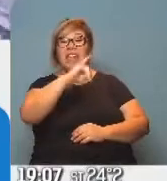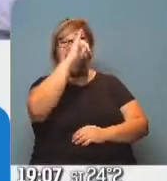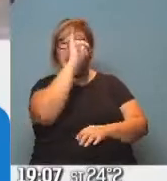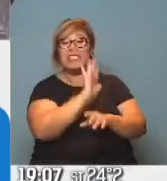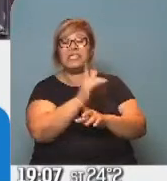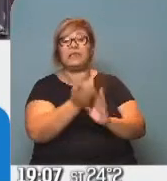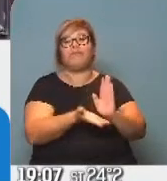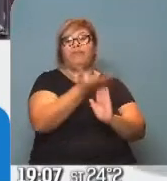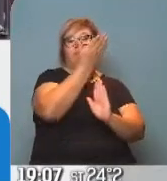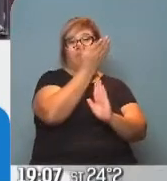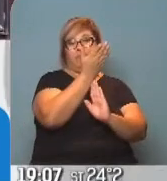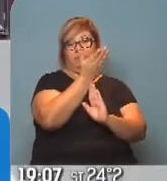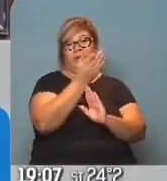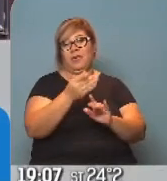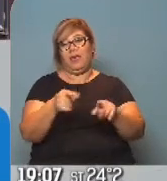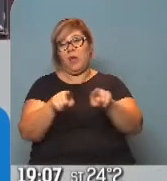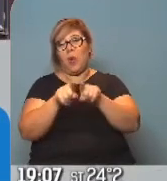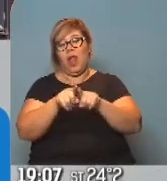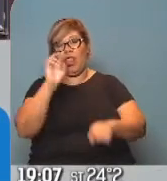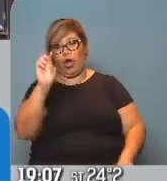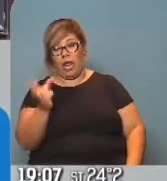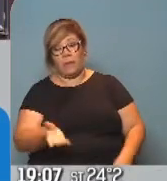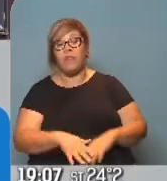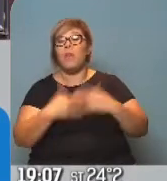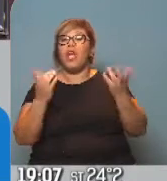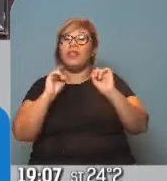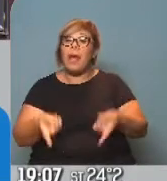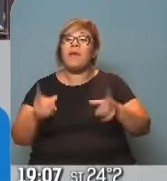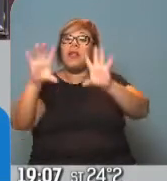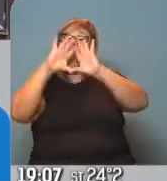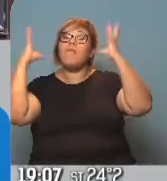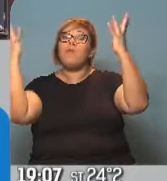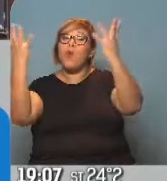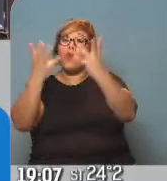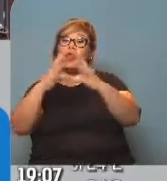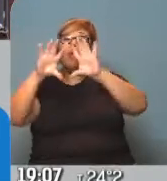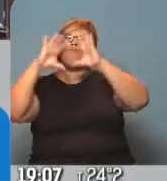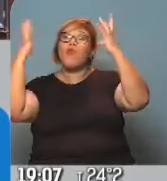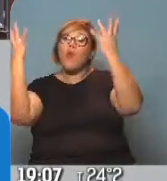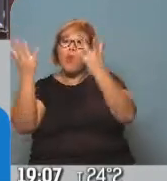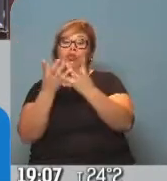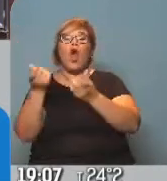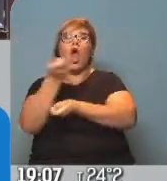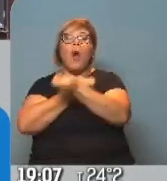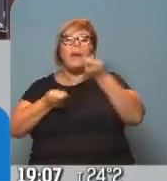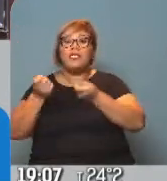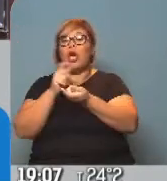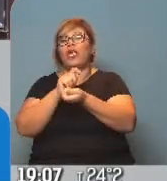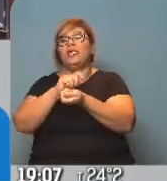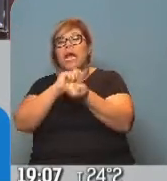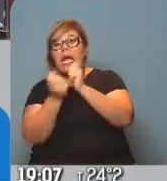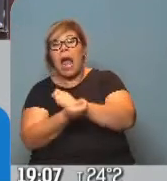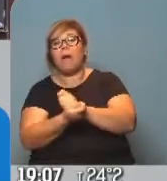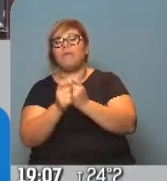ciclo electoral como te decía recién, un mundo que también está cambiando el tema de la composición de las inversiones de los grandes fondos de